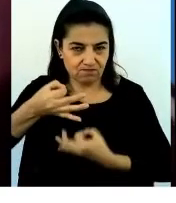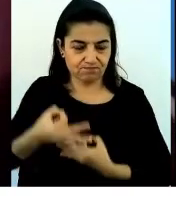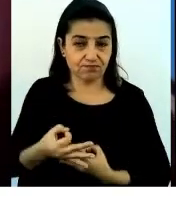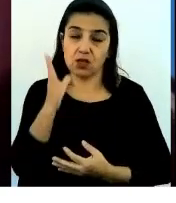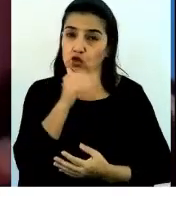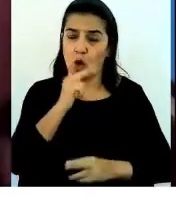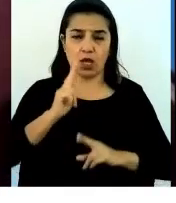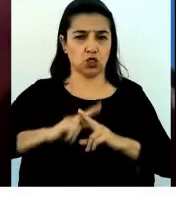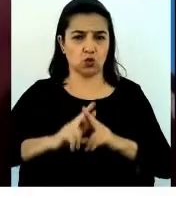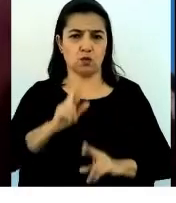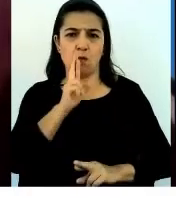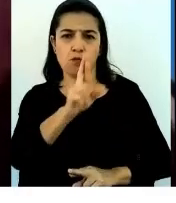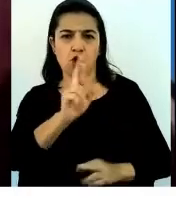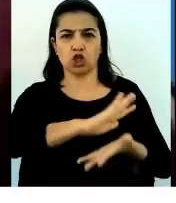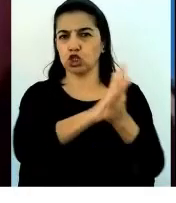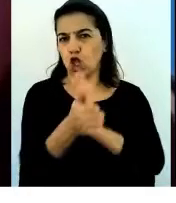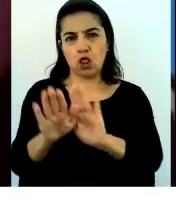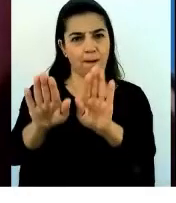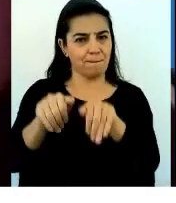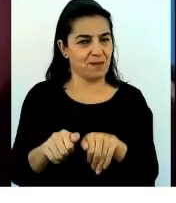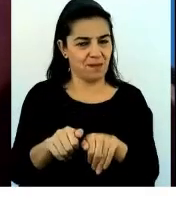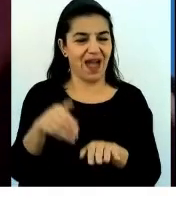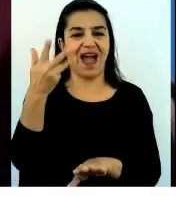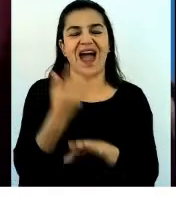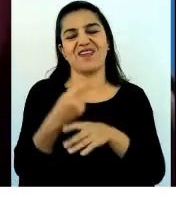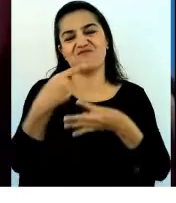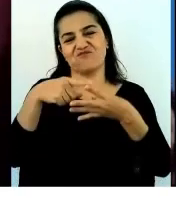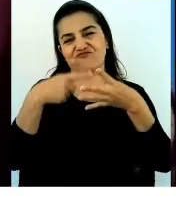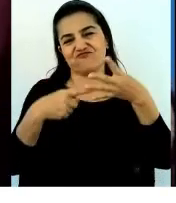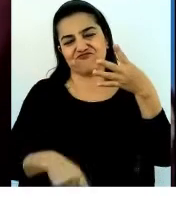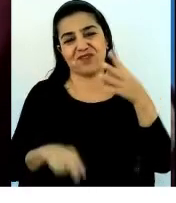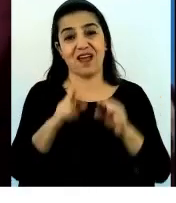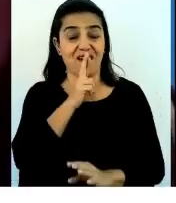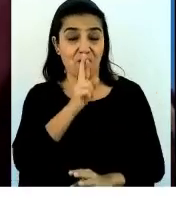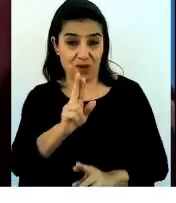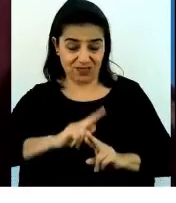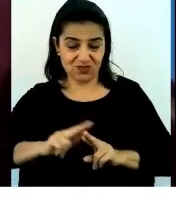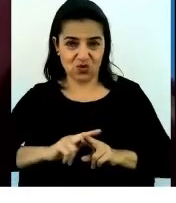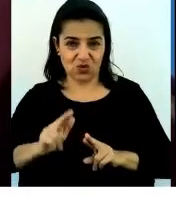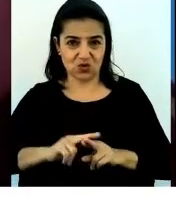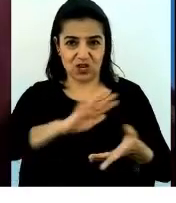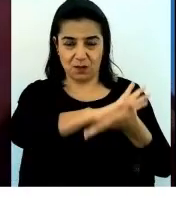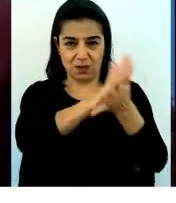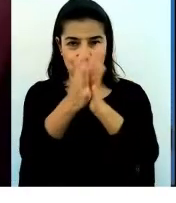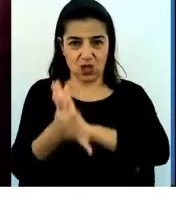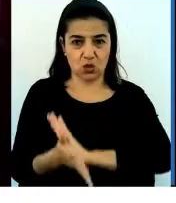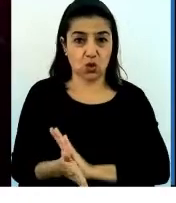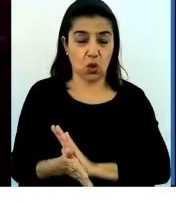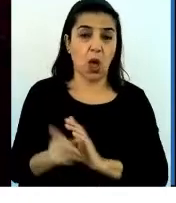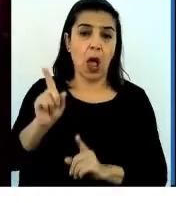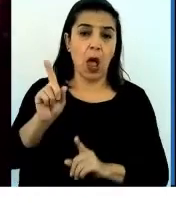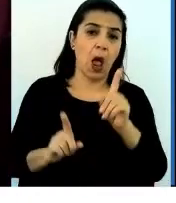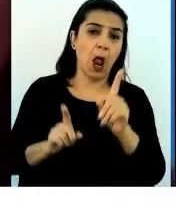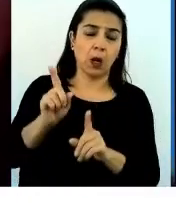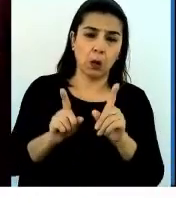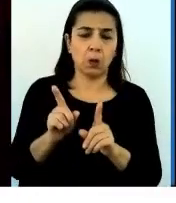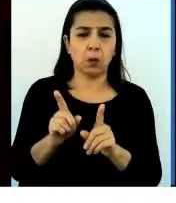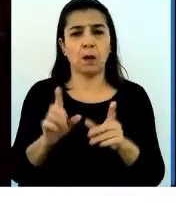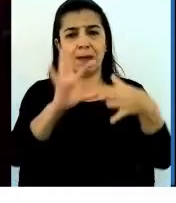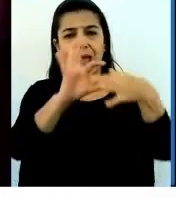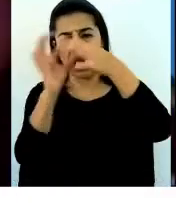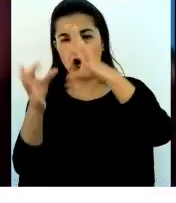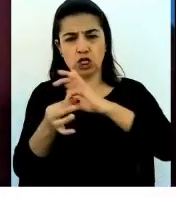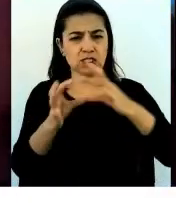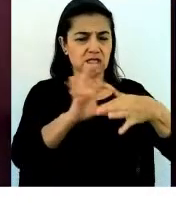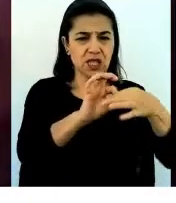para todos. Hay muchas soluciones. Y estas soluciones están mejor por algunos ecosistemas, o algunos